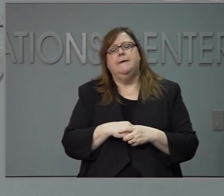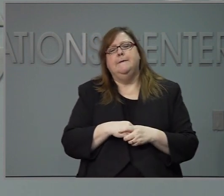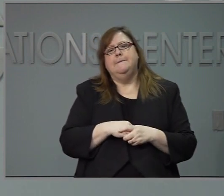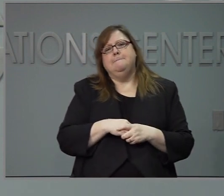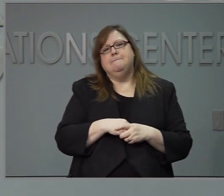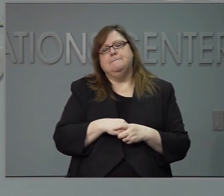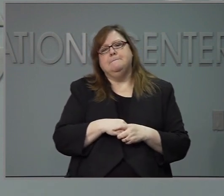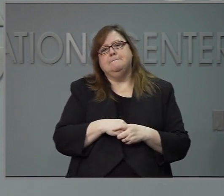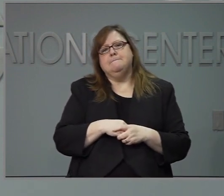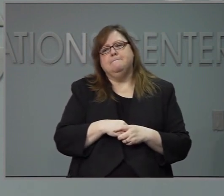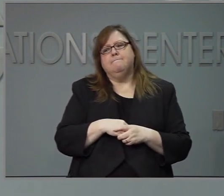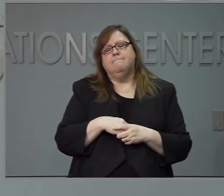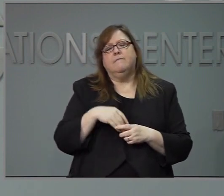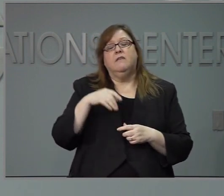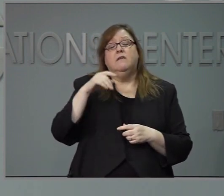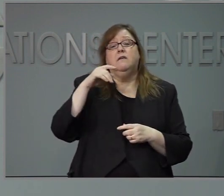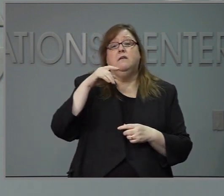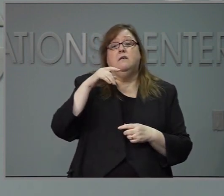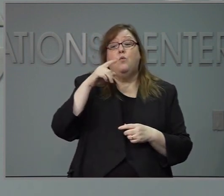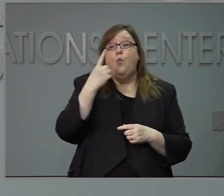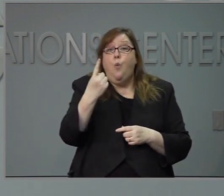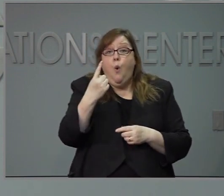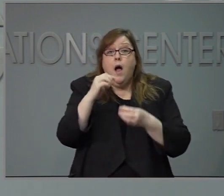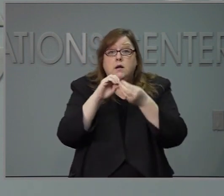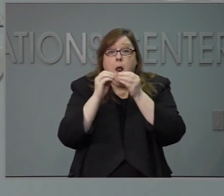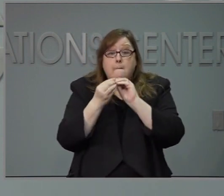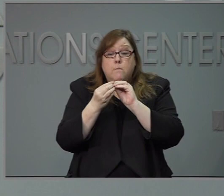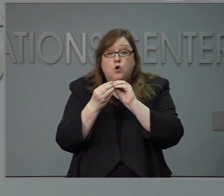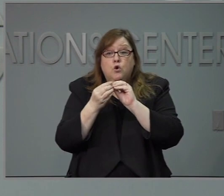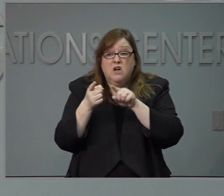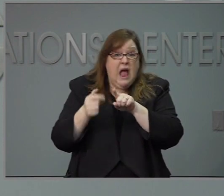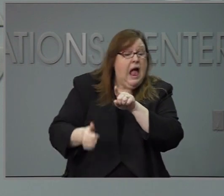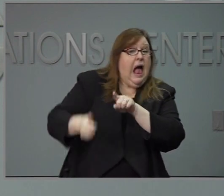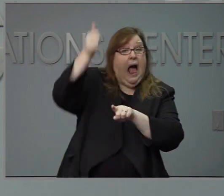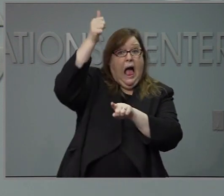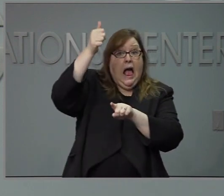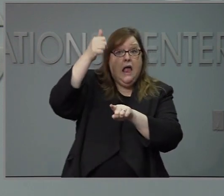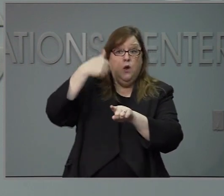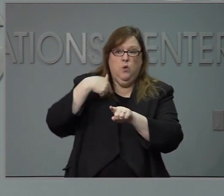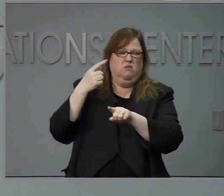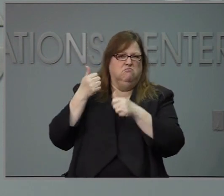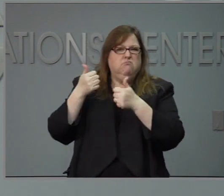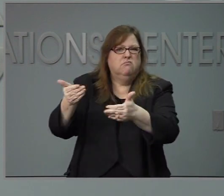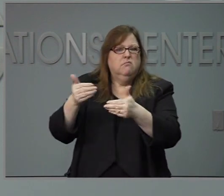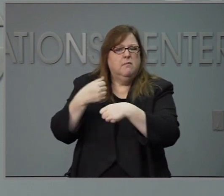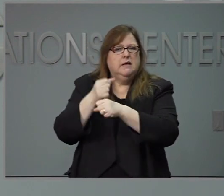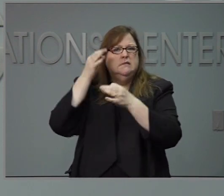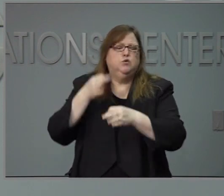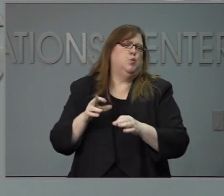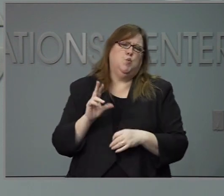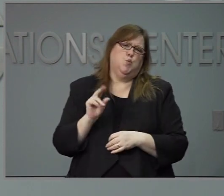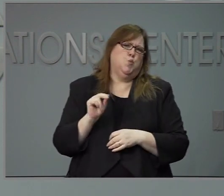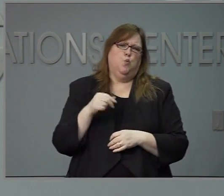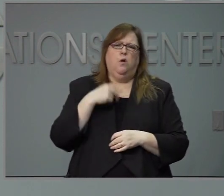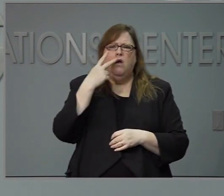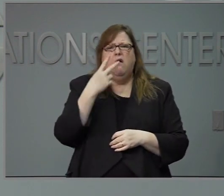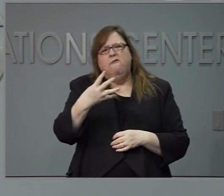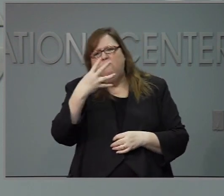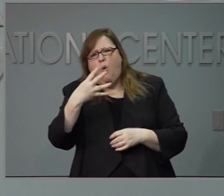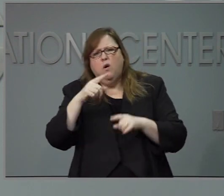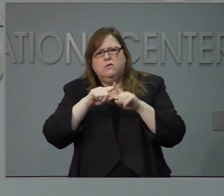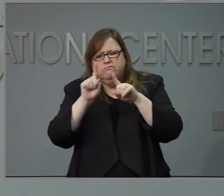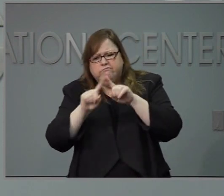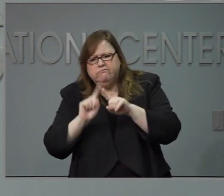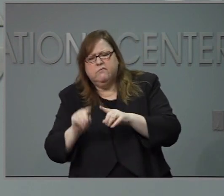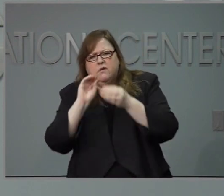Una métrica una sola métrica tenemos varias métricas vemos las tendencias durante el paso del tiempo como dice el